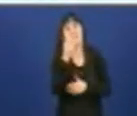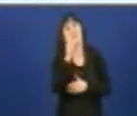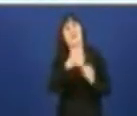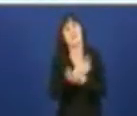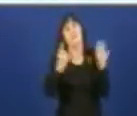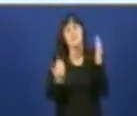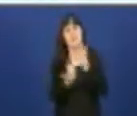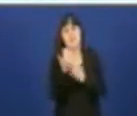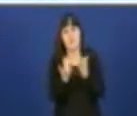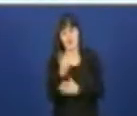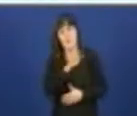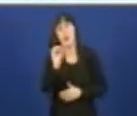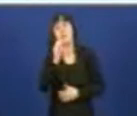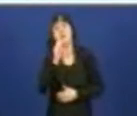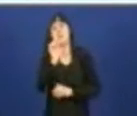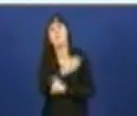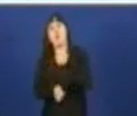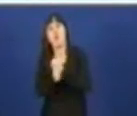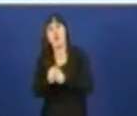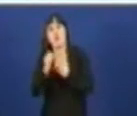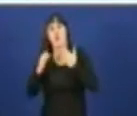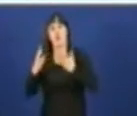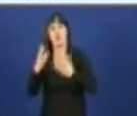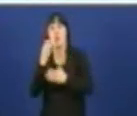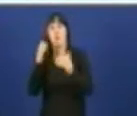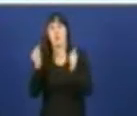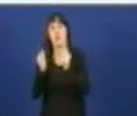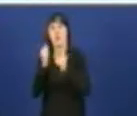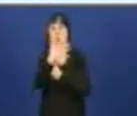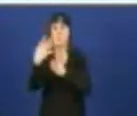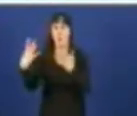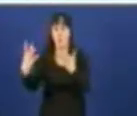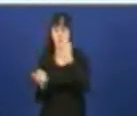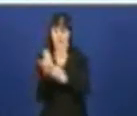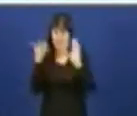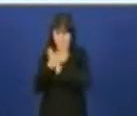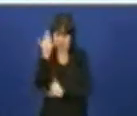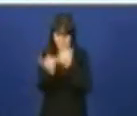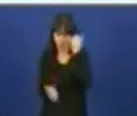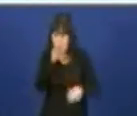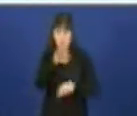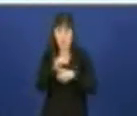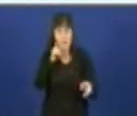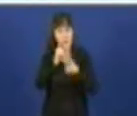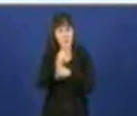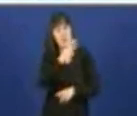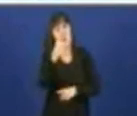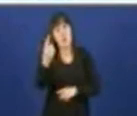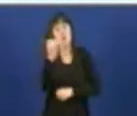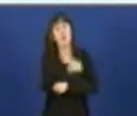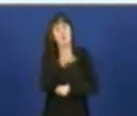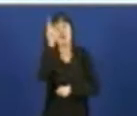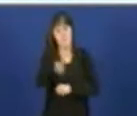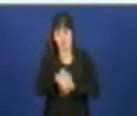e 59 días. É decir, que cumplimos os objetivos. Pero tamén a 31 de dezembro o global da